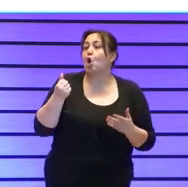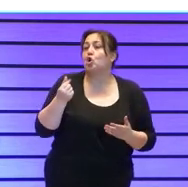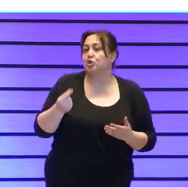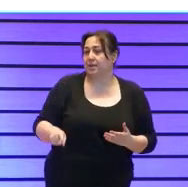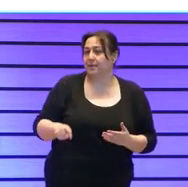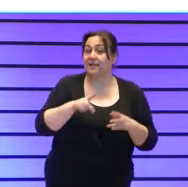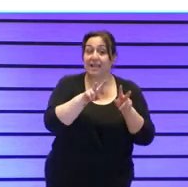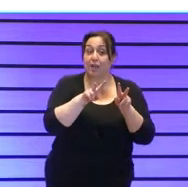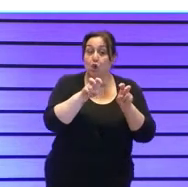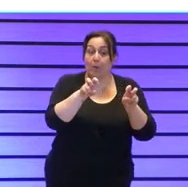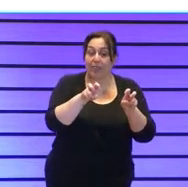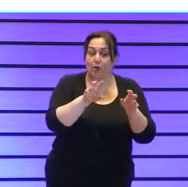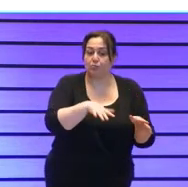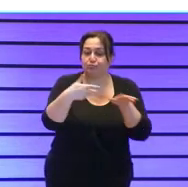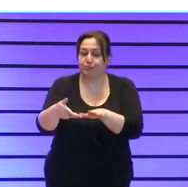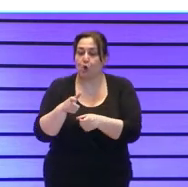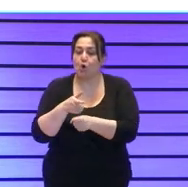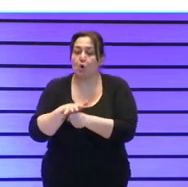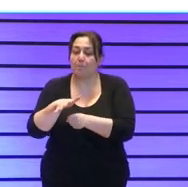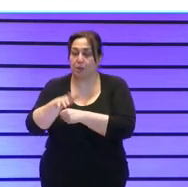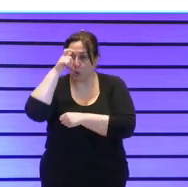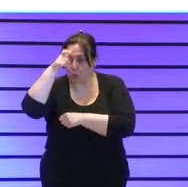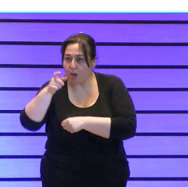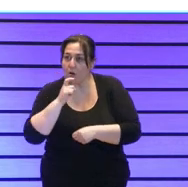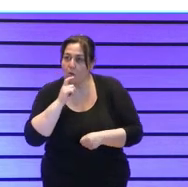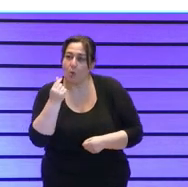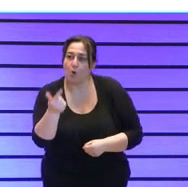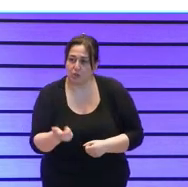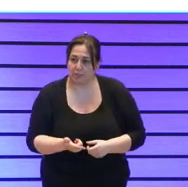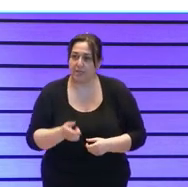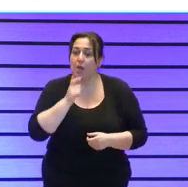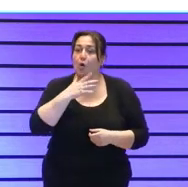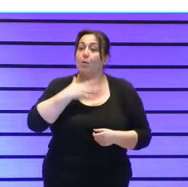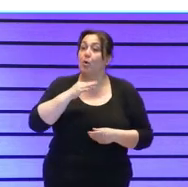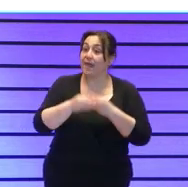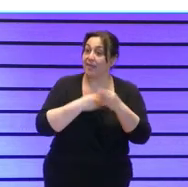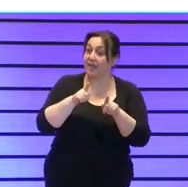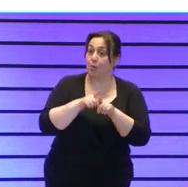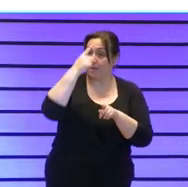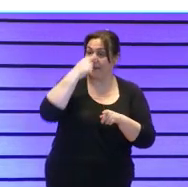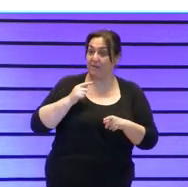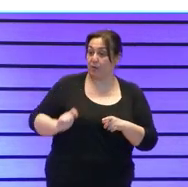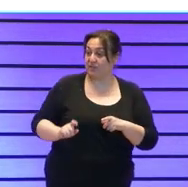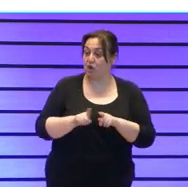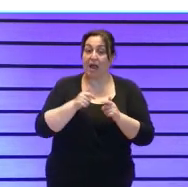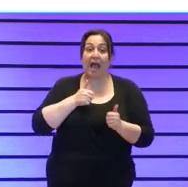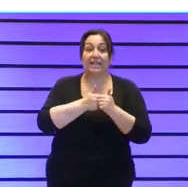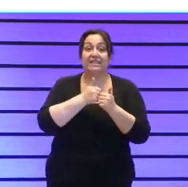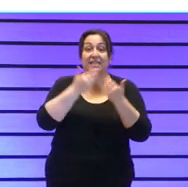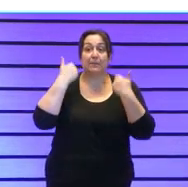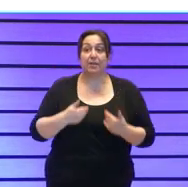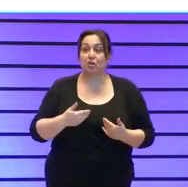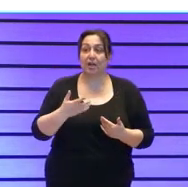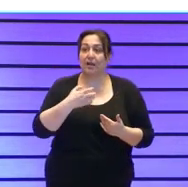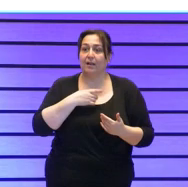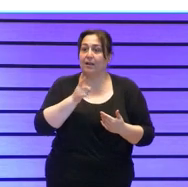llevar esa innovación al medio rural cómo podemos hacer para que perfiles profesionales como la asistencia personal que no puede regirse por